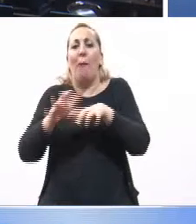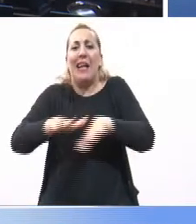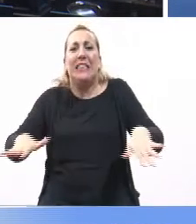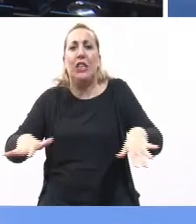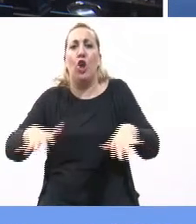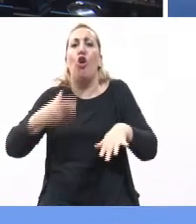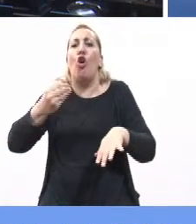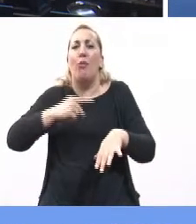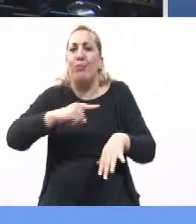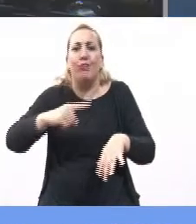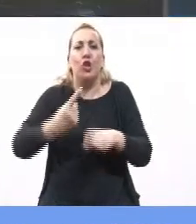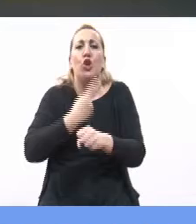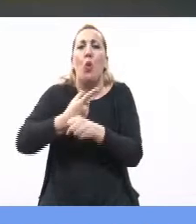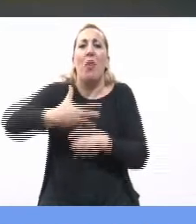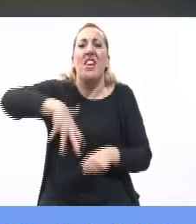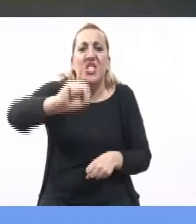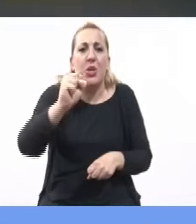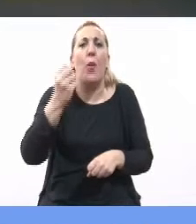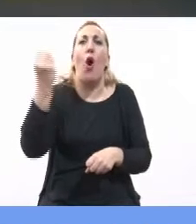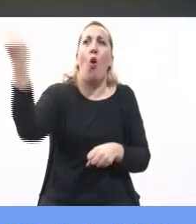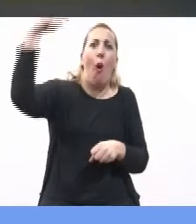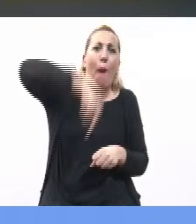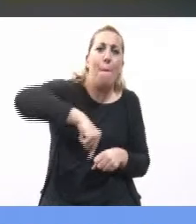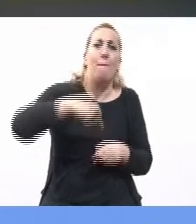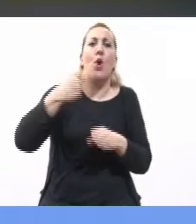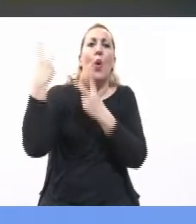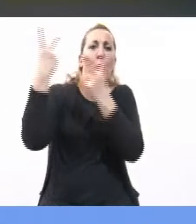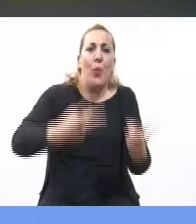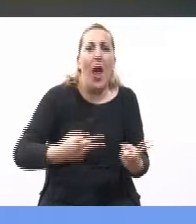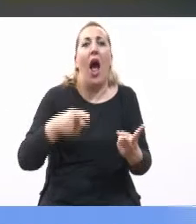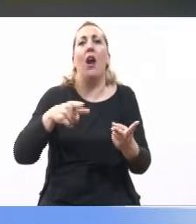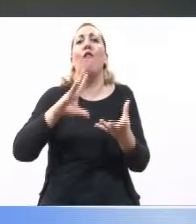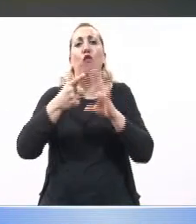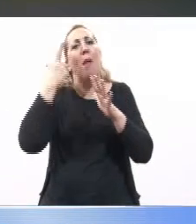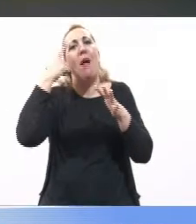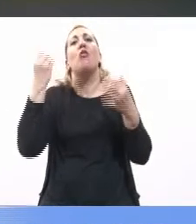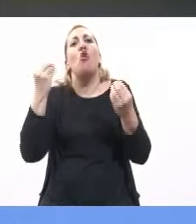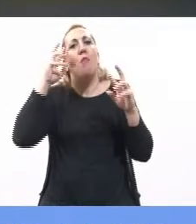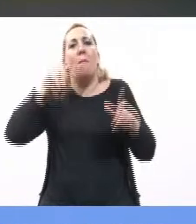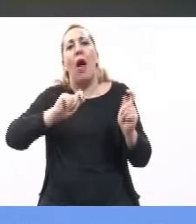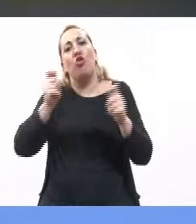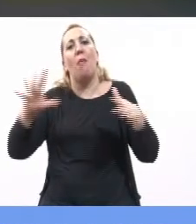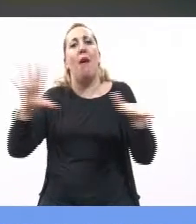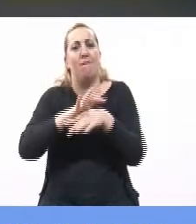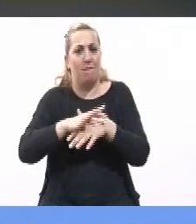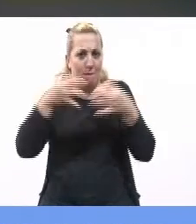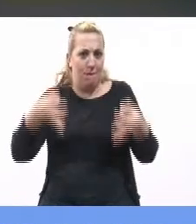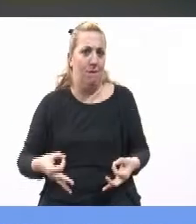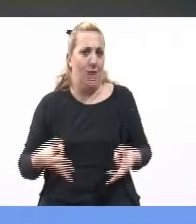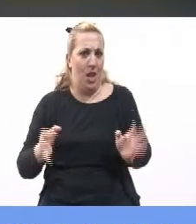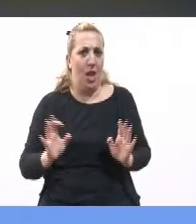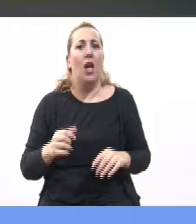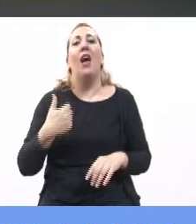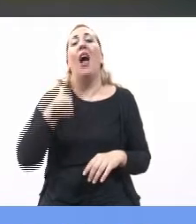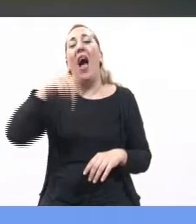y el poder realmente resolver sus patologías de una manera más eficiente. Bueno, esto yo le diría que hoy lo que